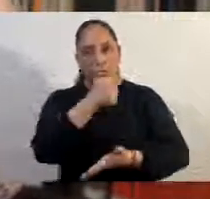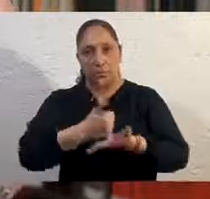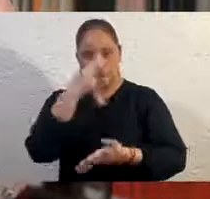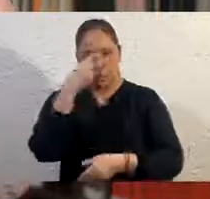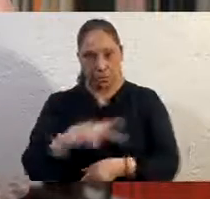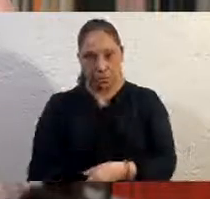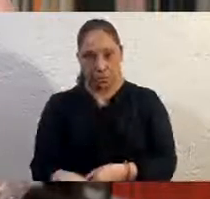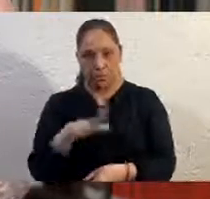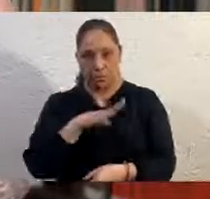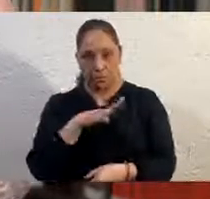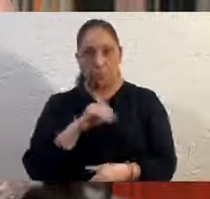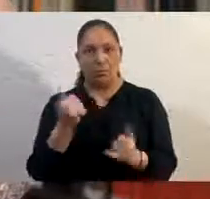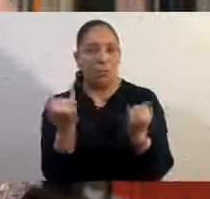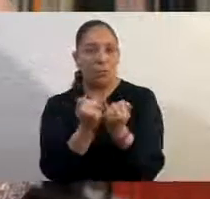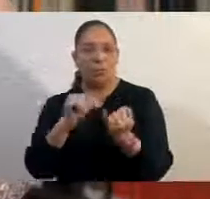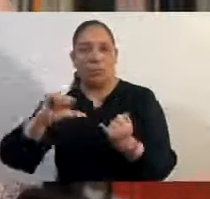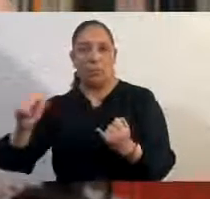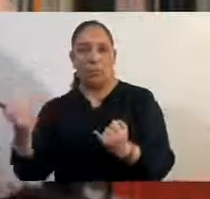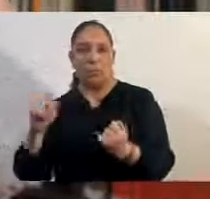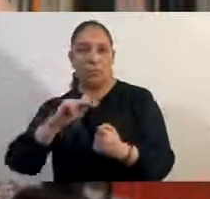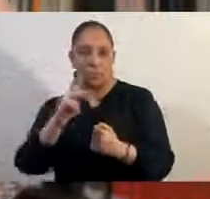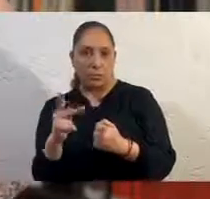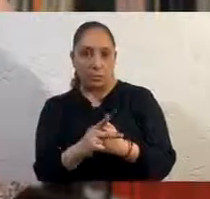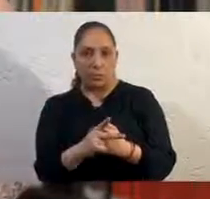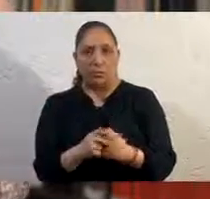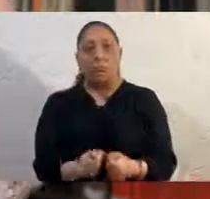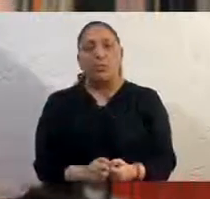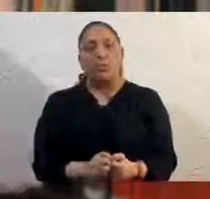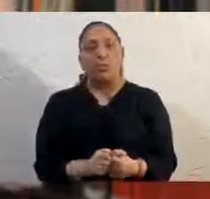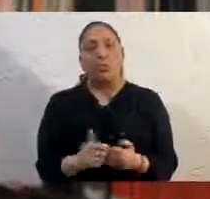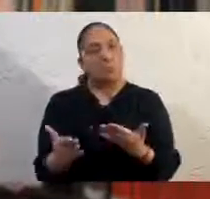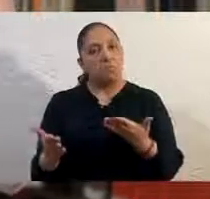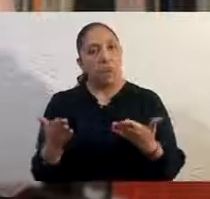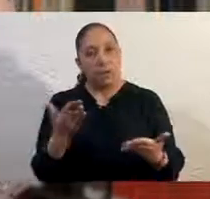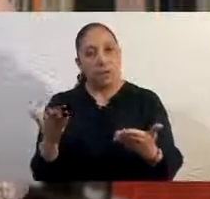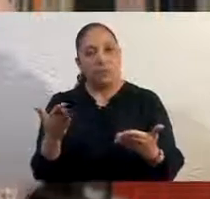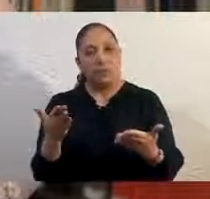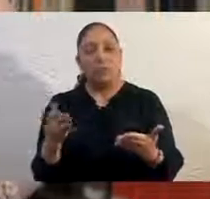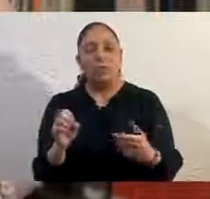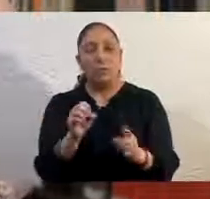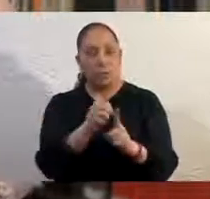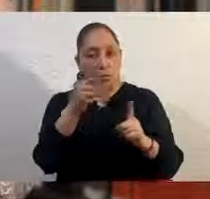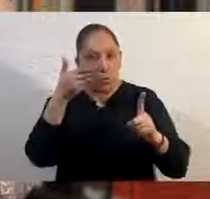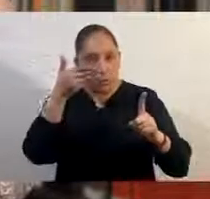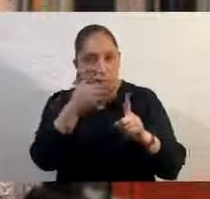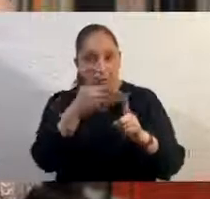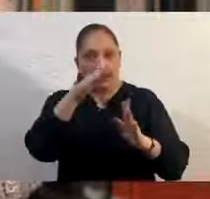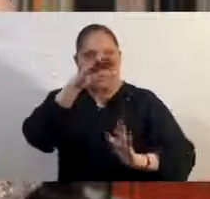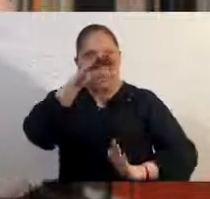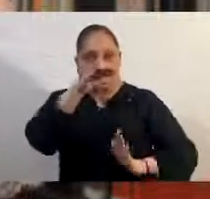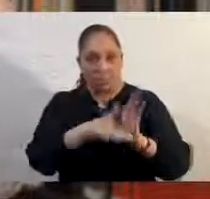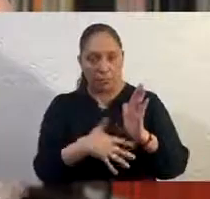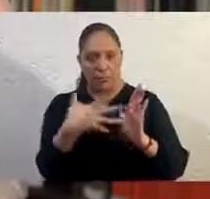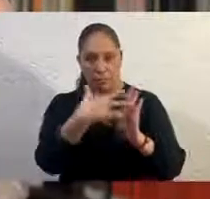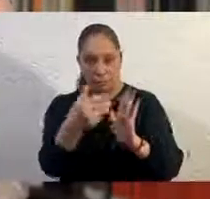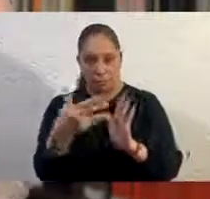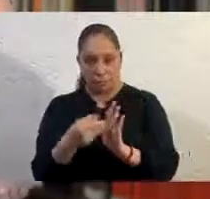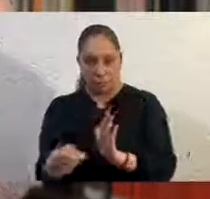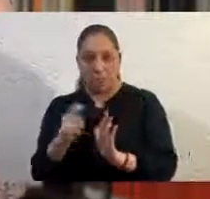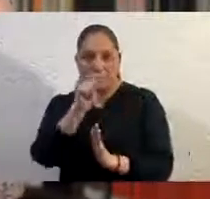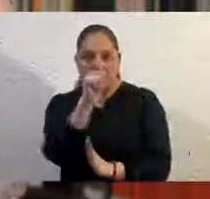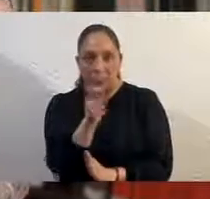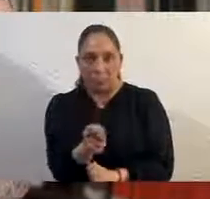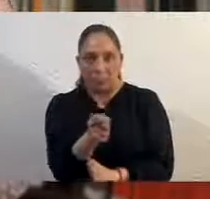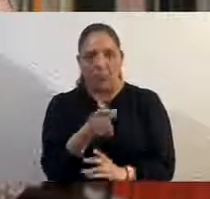como en otras ciudades del mundo? El objetivo es que haya el menor número de contagios, es decir,